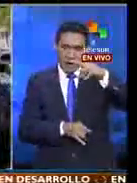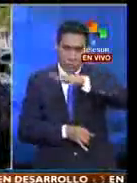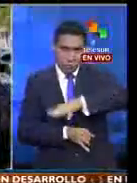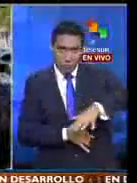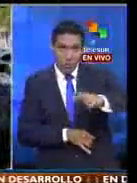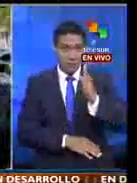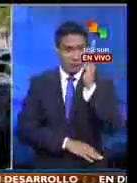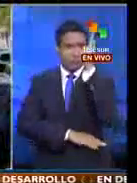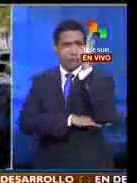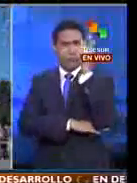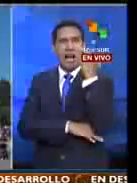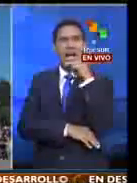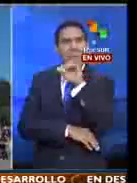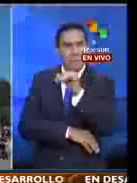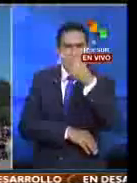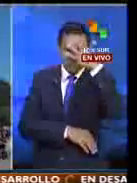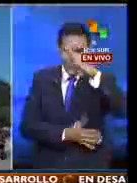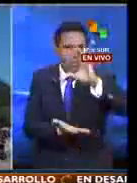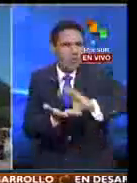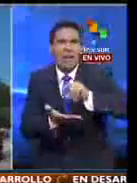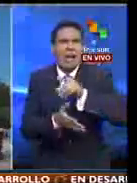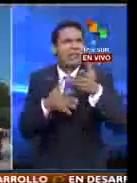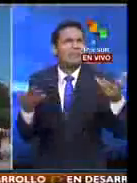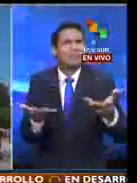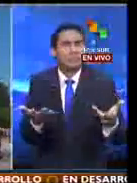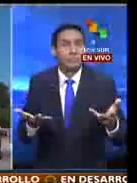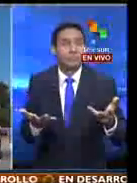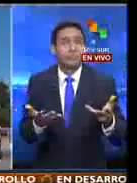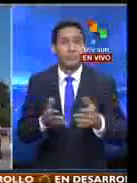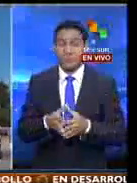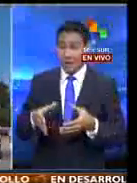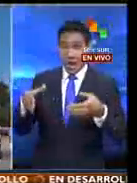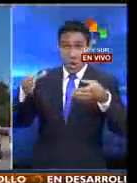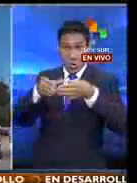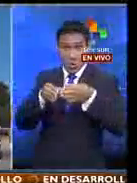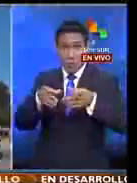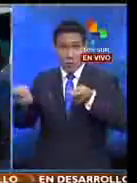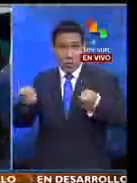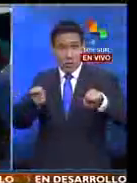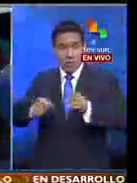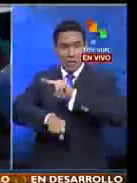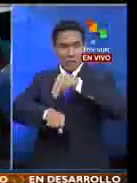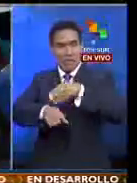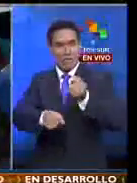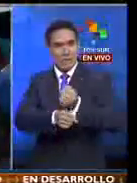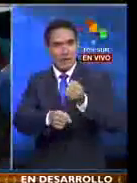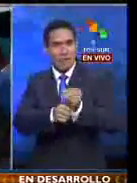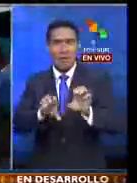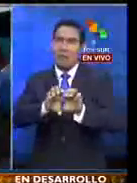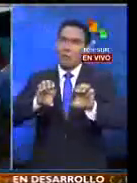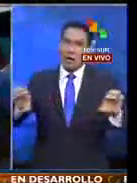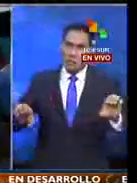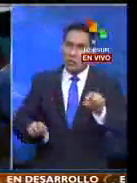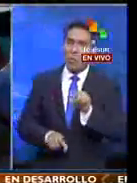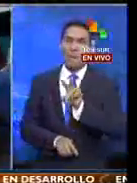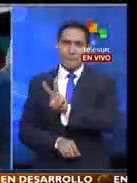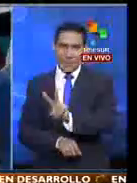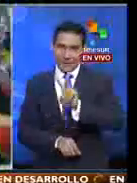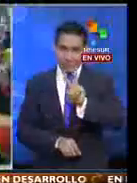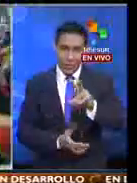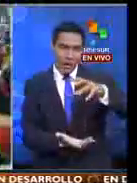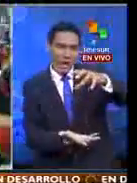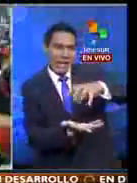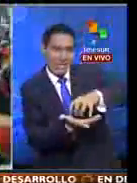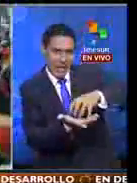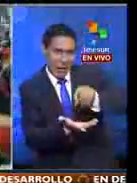centro de la Ciudad de México, en donde los miembros de la Coordinadora Nacional de Trabajadores de la Educación de la Sección 22 del